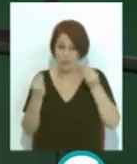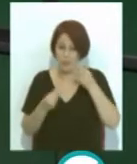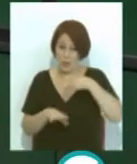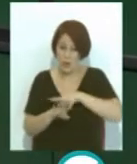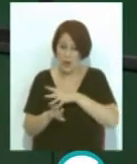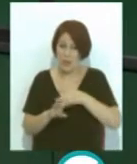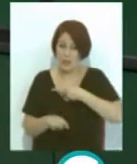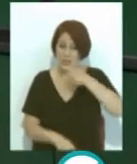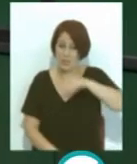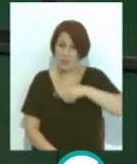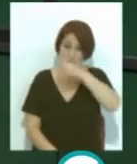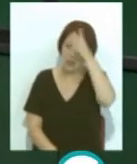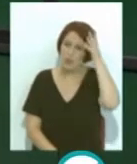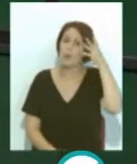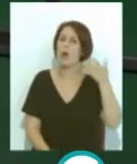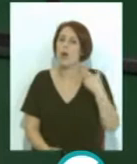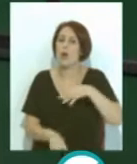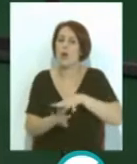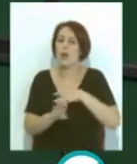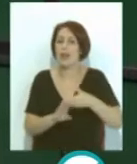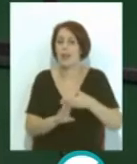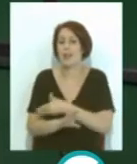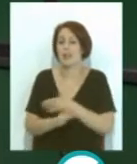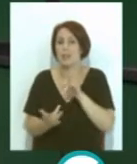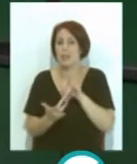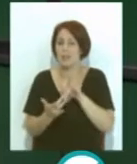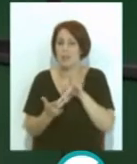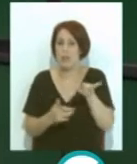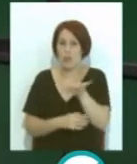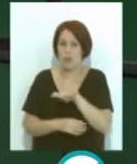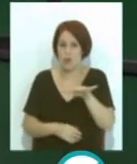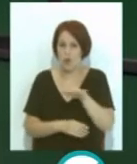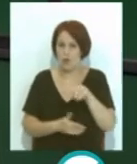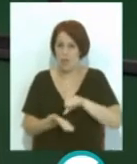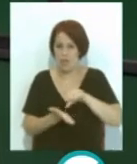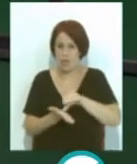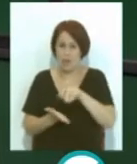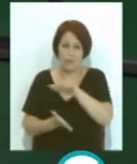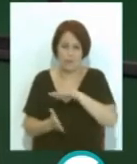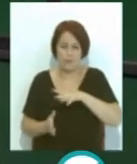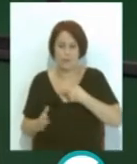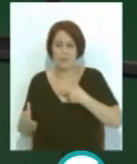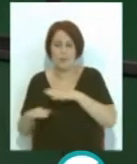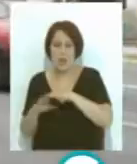se van a implantar en verano se adelantan horarios que conecten a las zonas metropolitanas de playa.